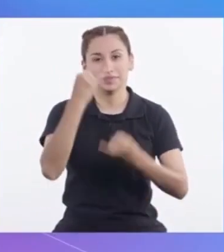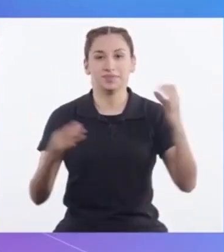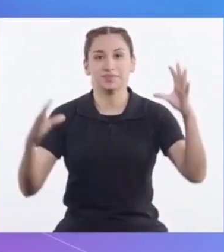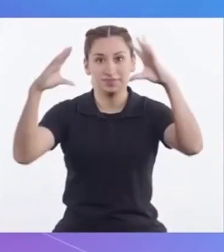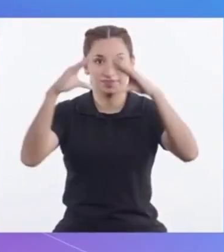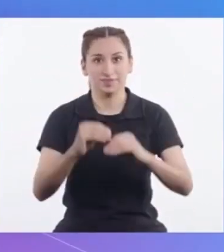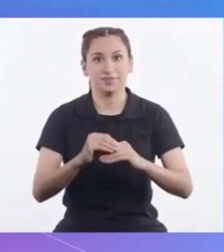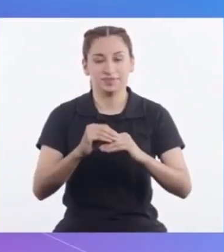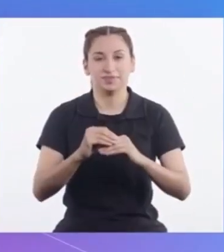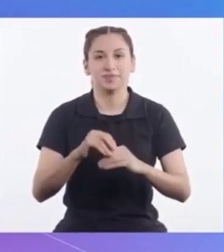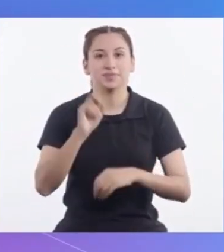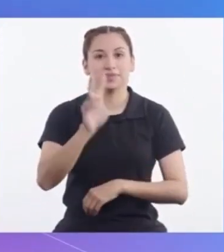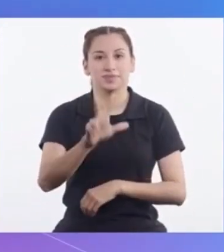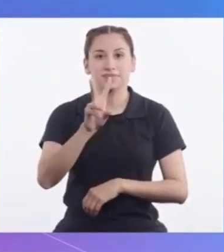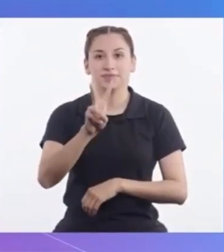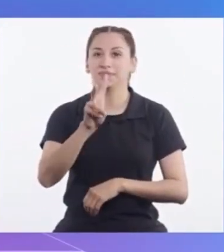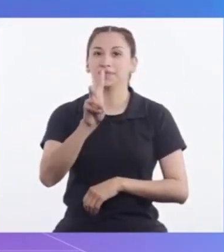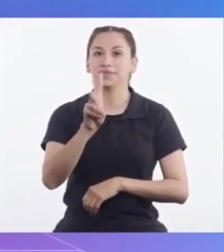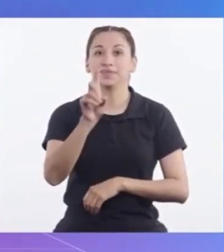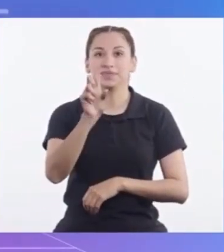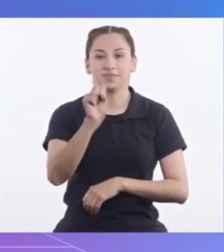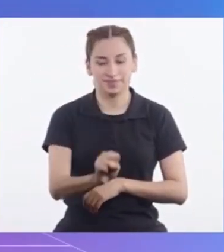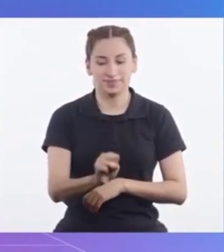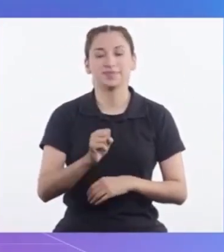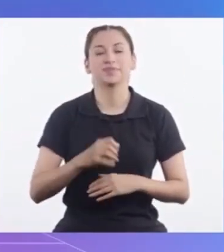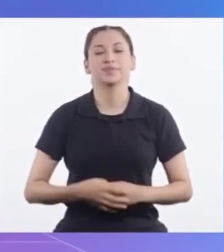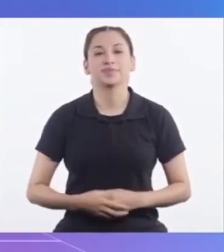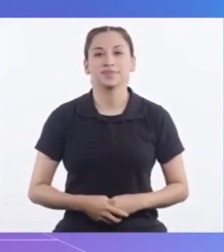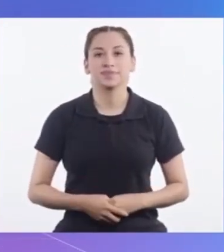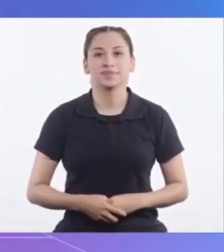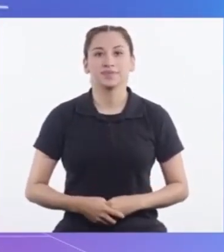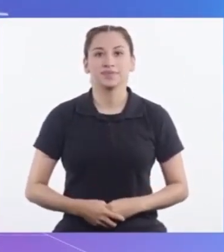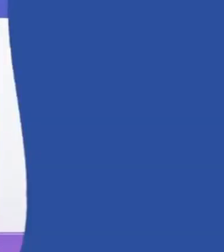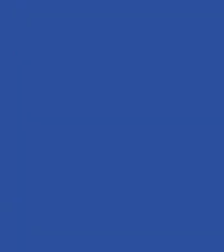Terminando la transmisión En tres Dos μ